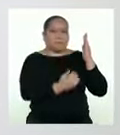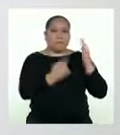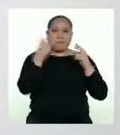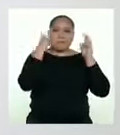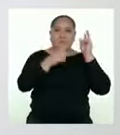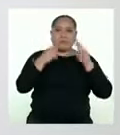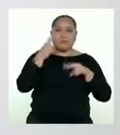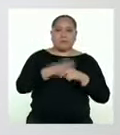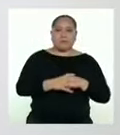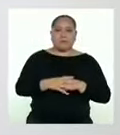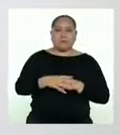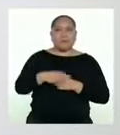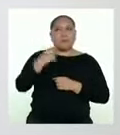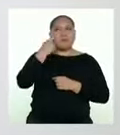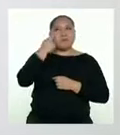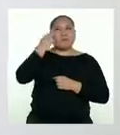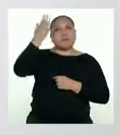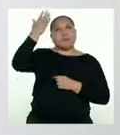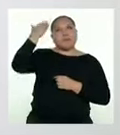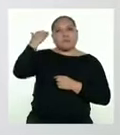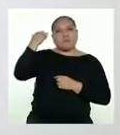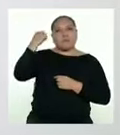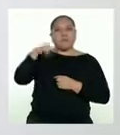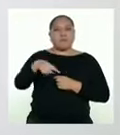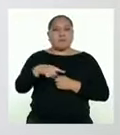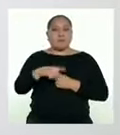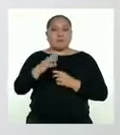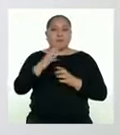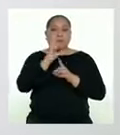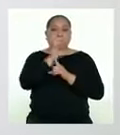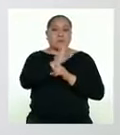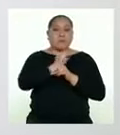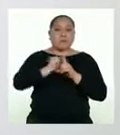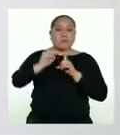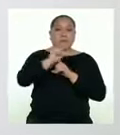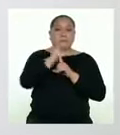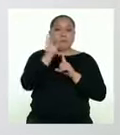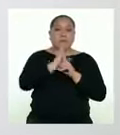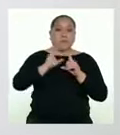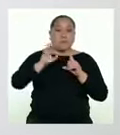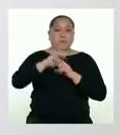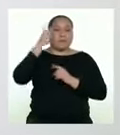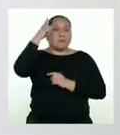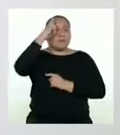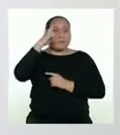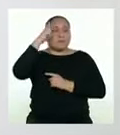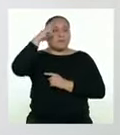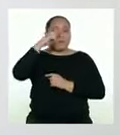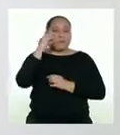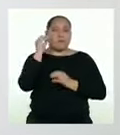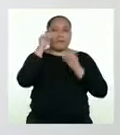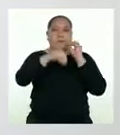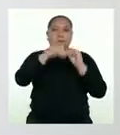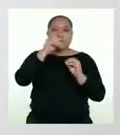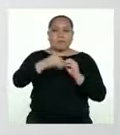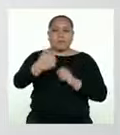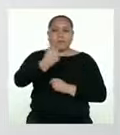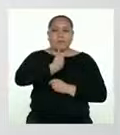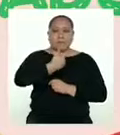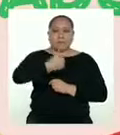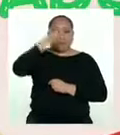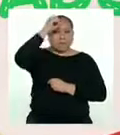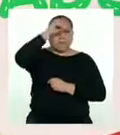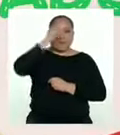recurrido a nuestros saberes previos y contexto sociocultural para hacer reflexiones y construir nuestras propias conclusiones.